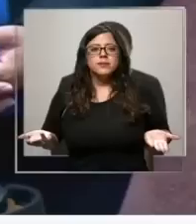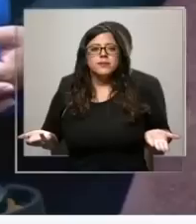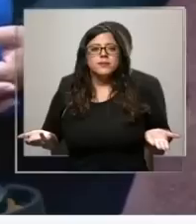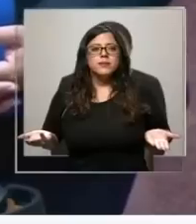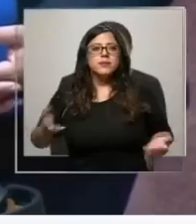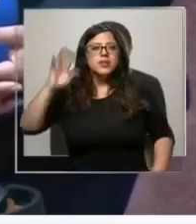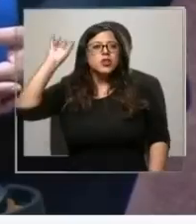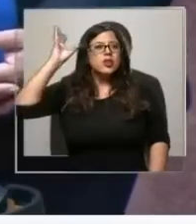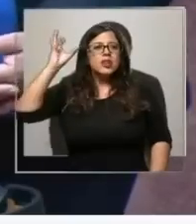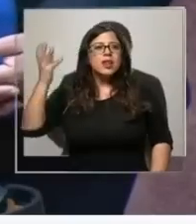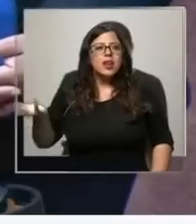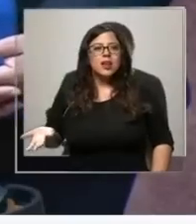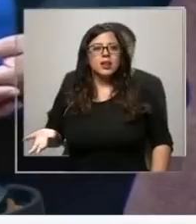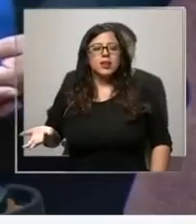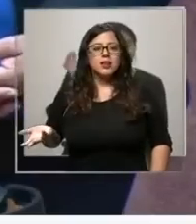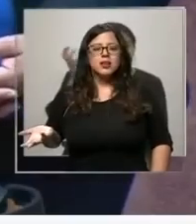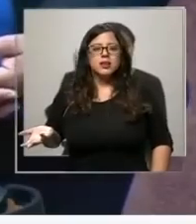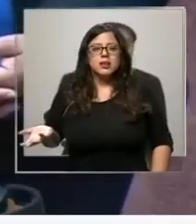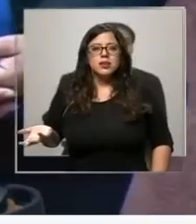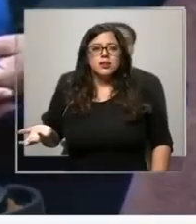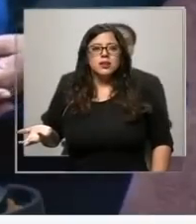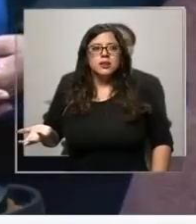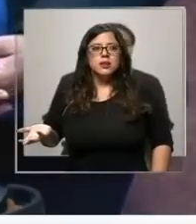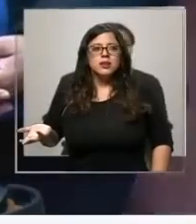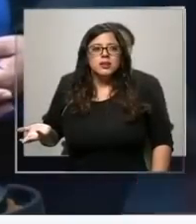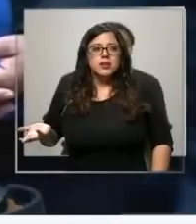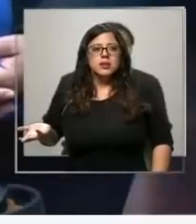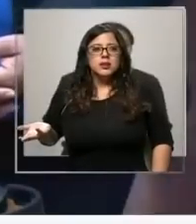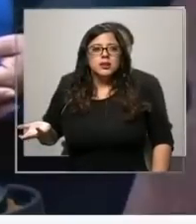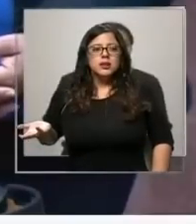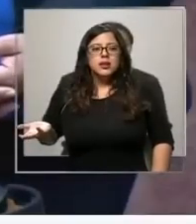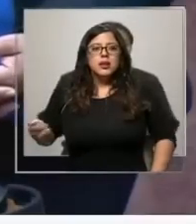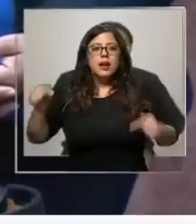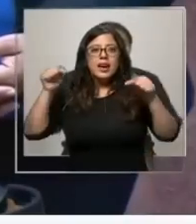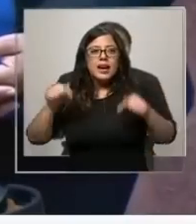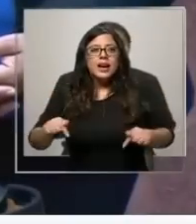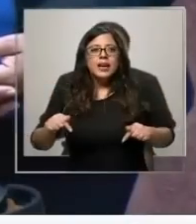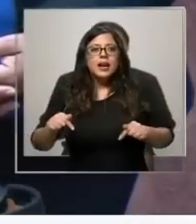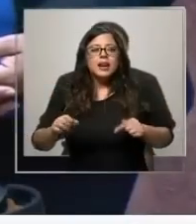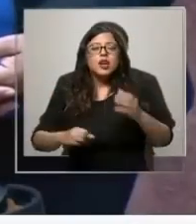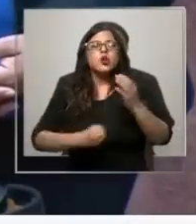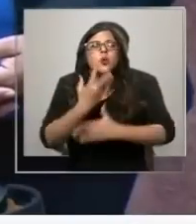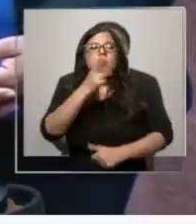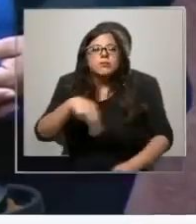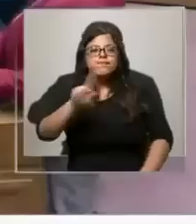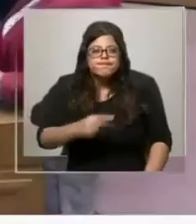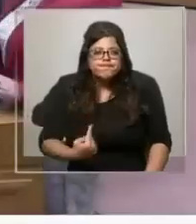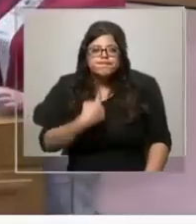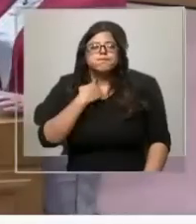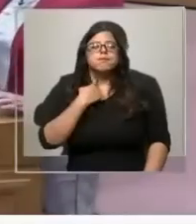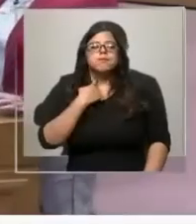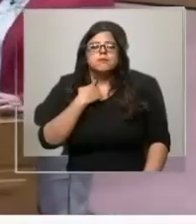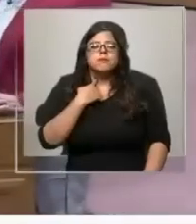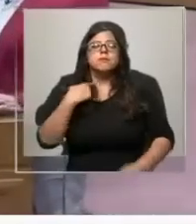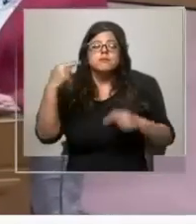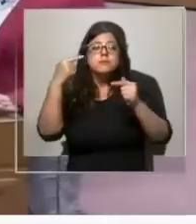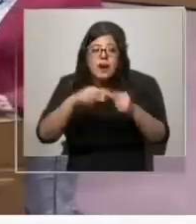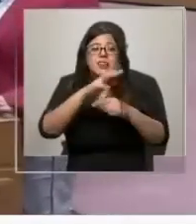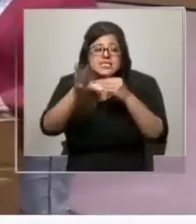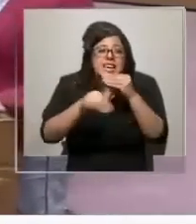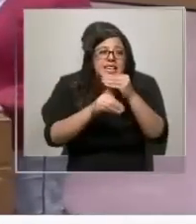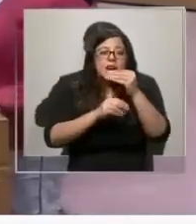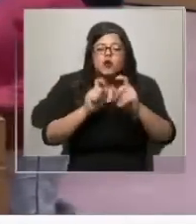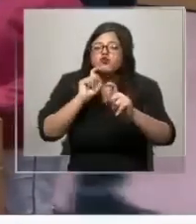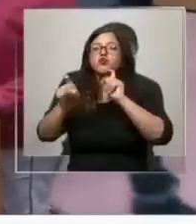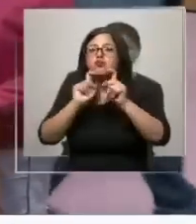No entiende porque esta es una nueva revictimización. A lo que se agregaron críticas en